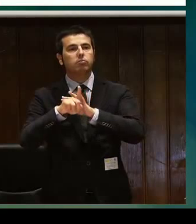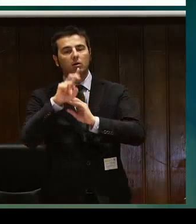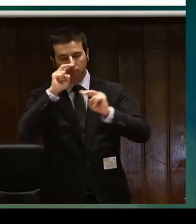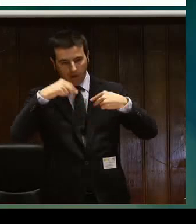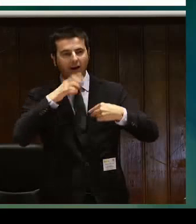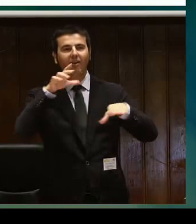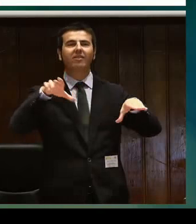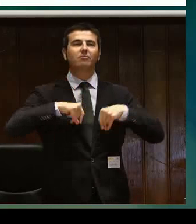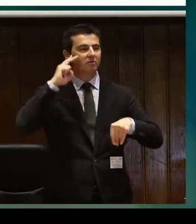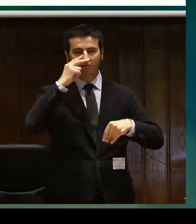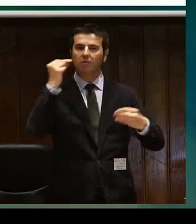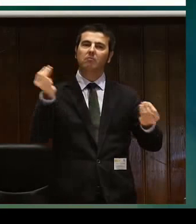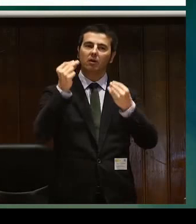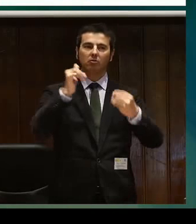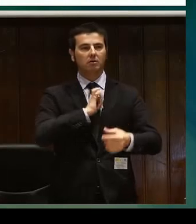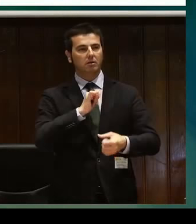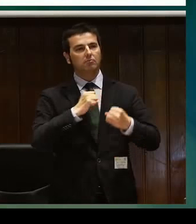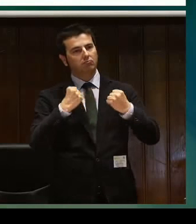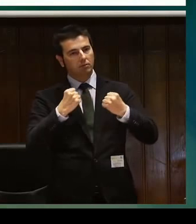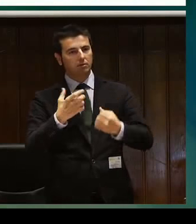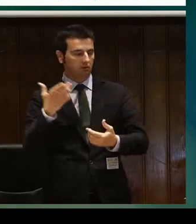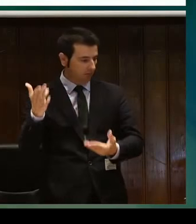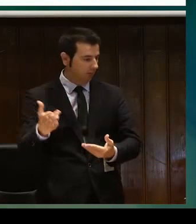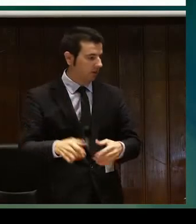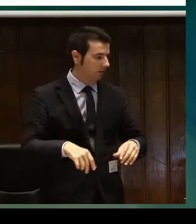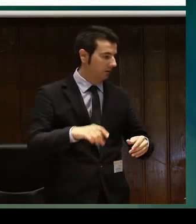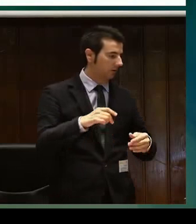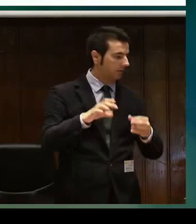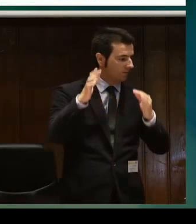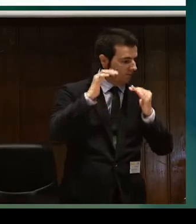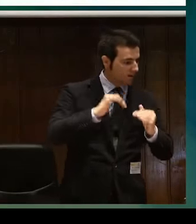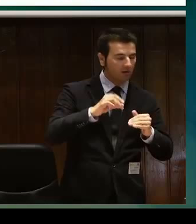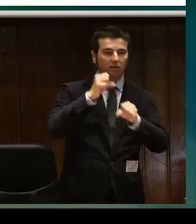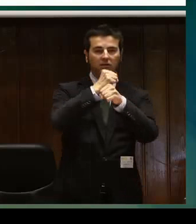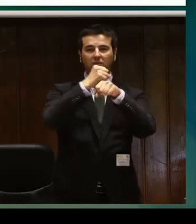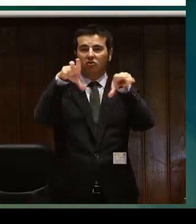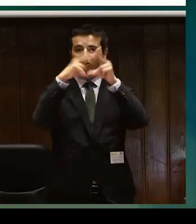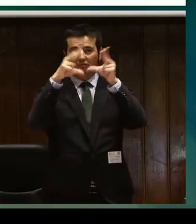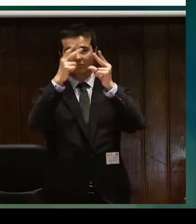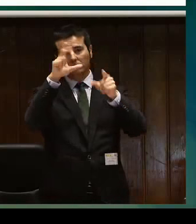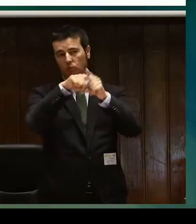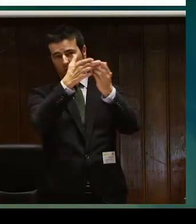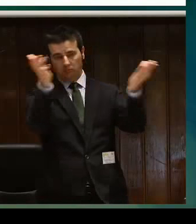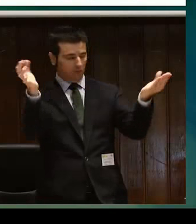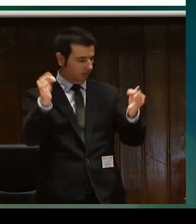la sordoceguera y que les ayudan a aceptar su identidad para tener una calidad de vida mejor